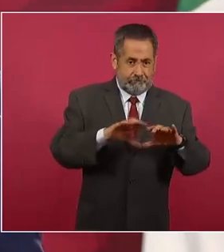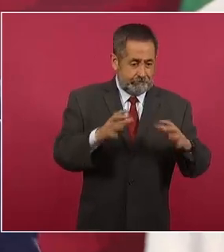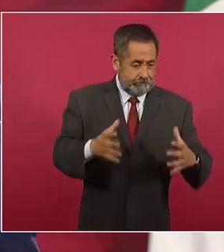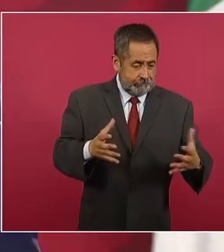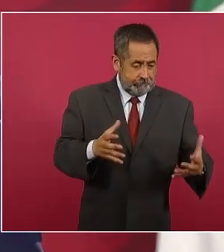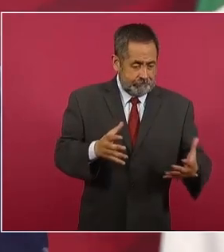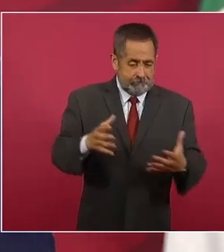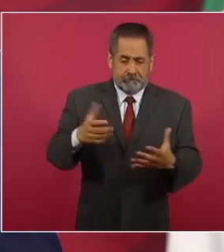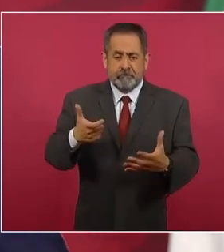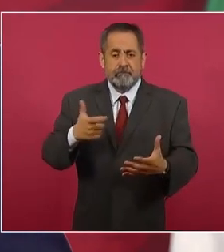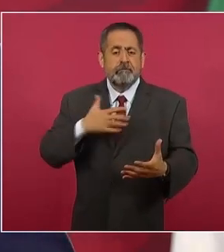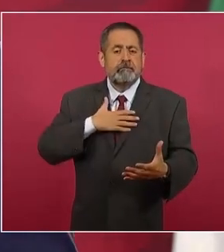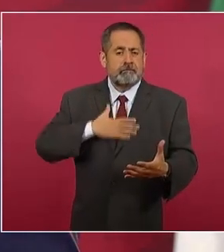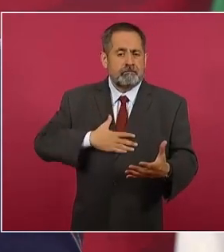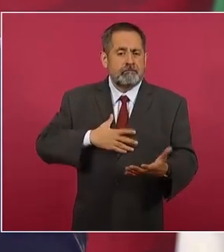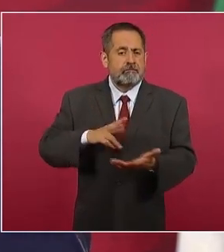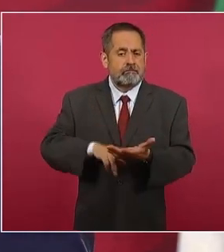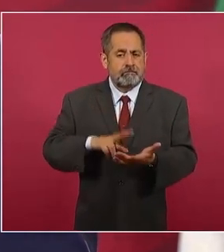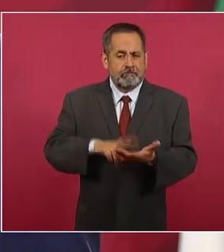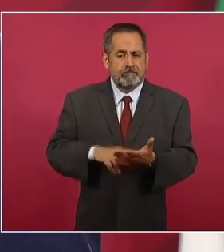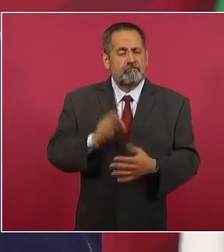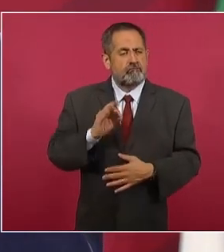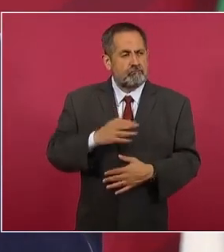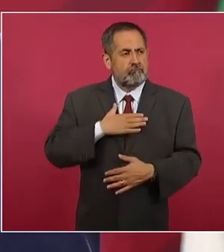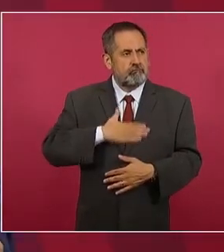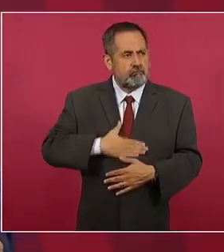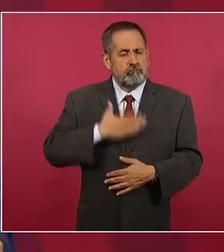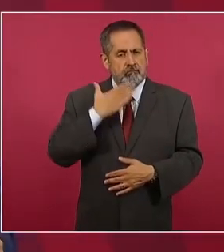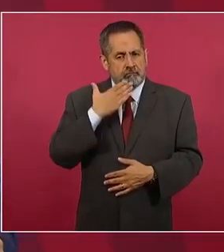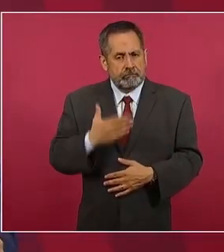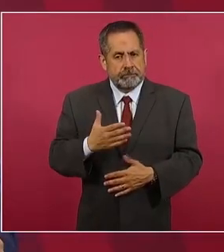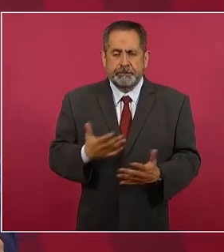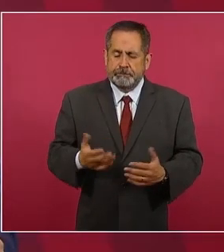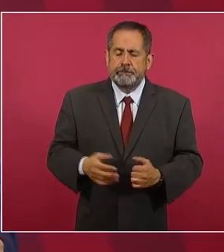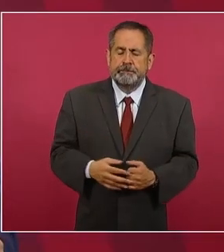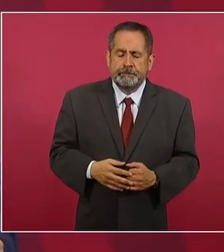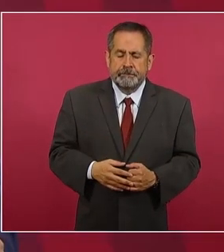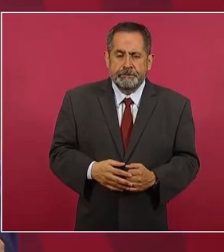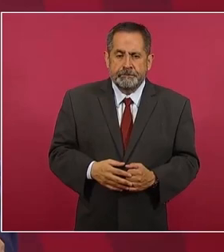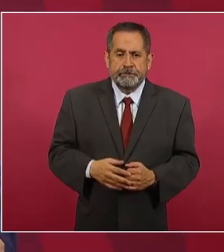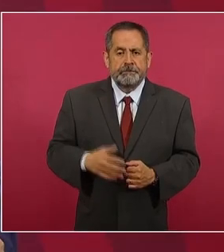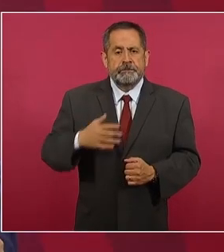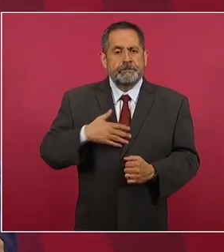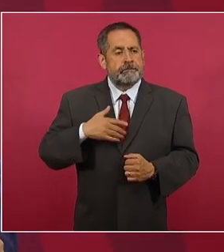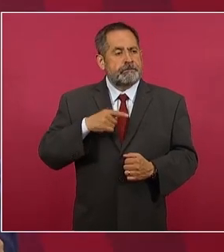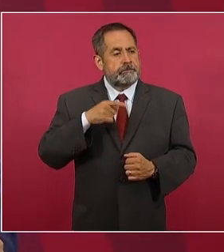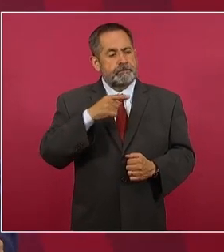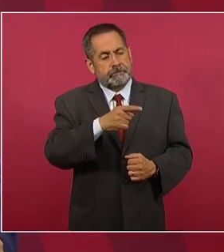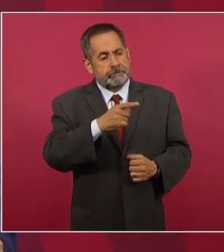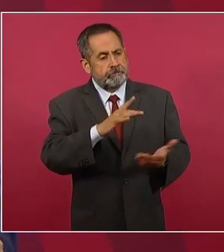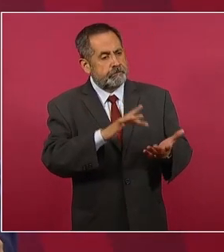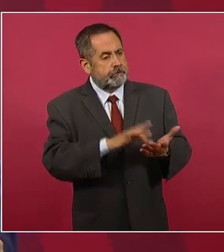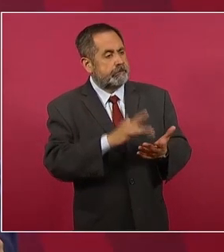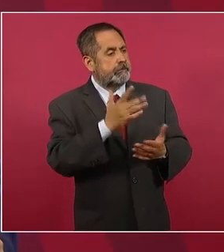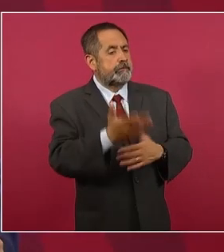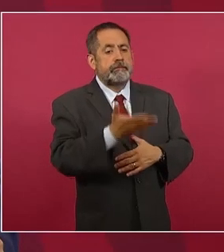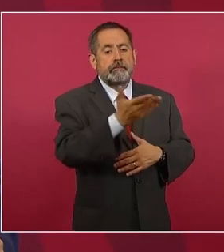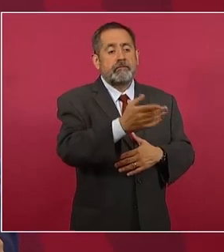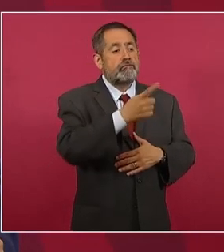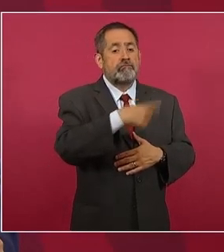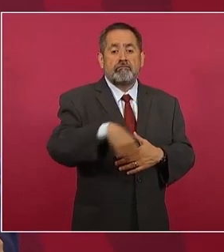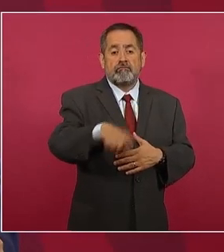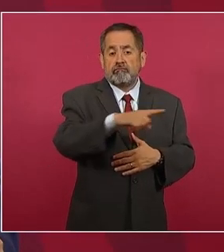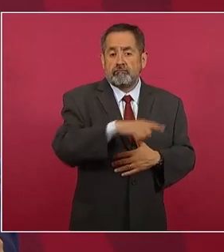Y yo quiero agradecer la colaboración de los